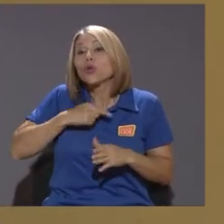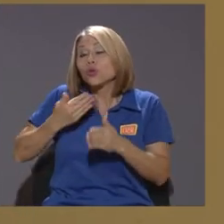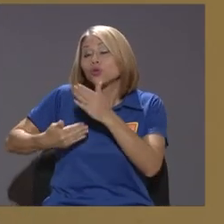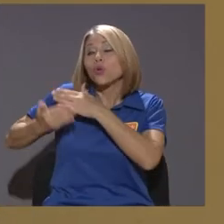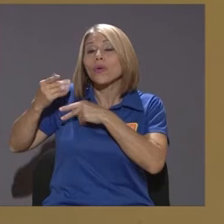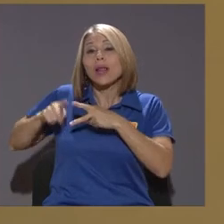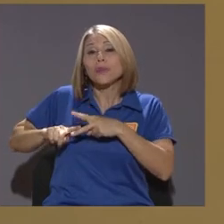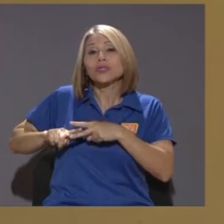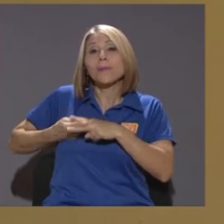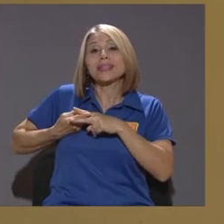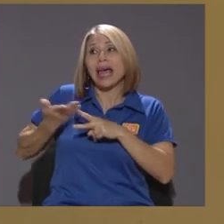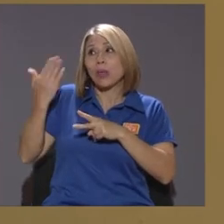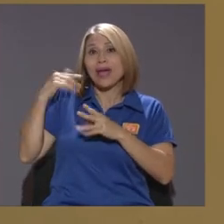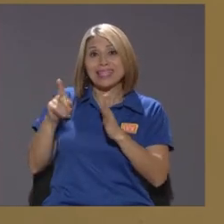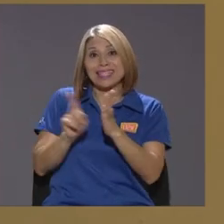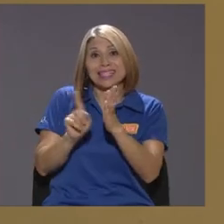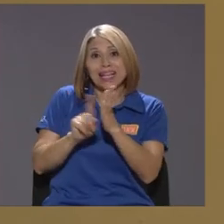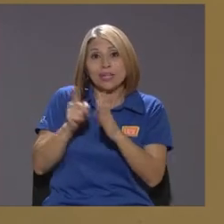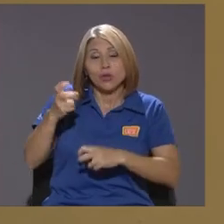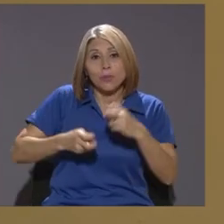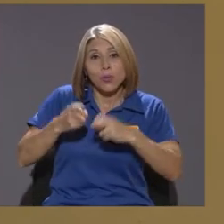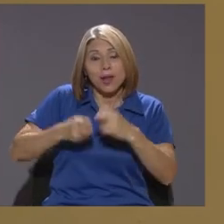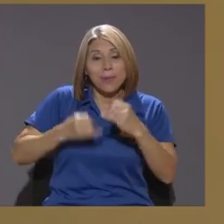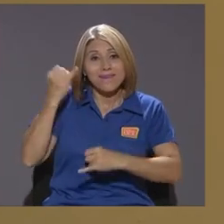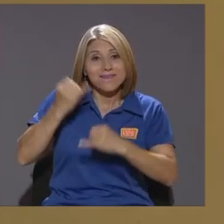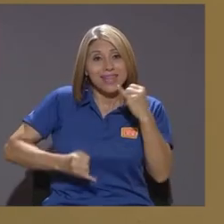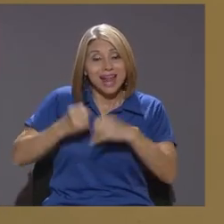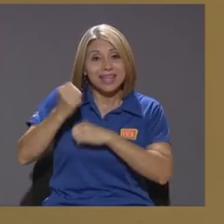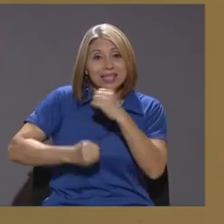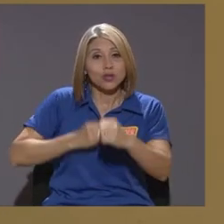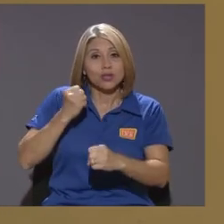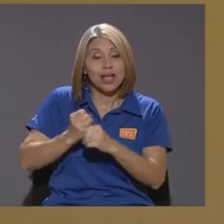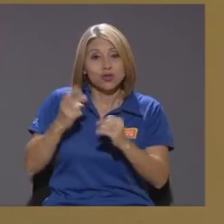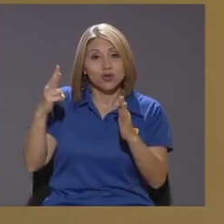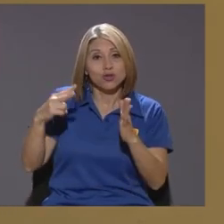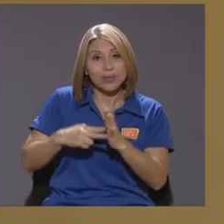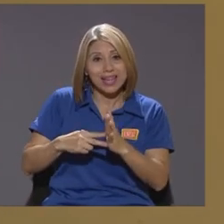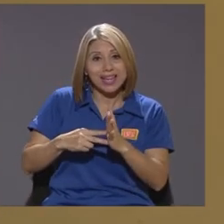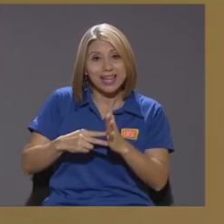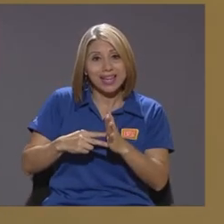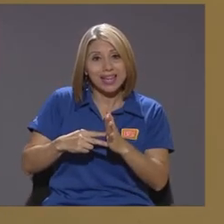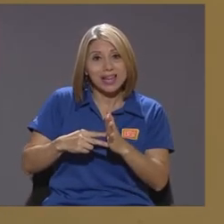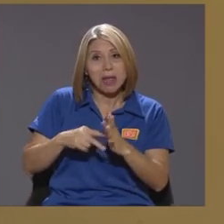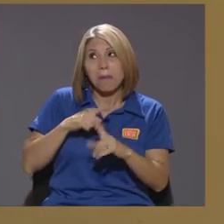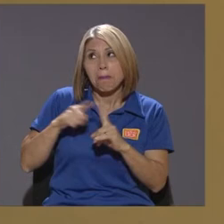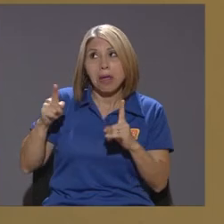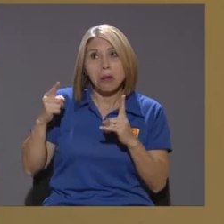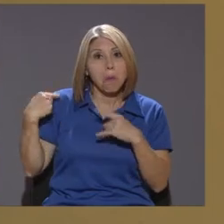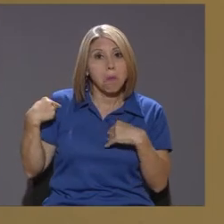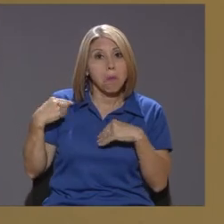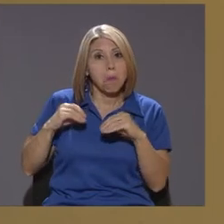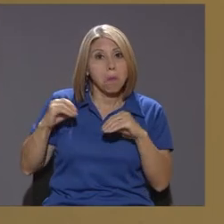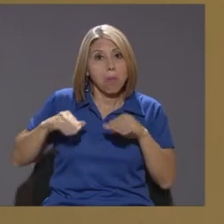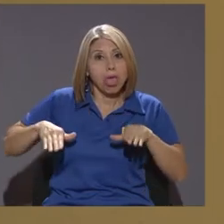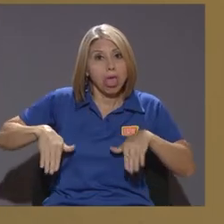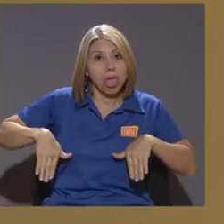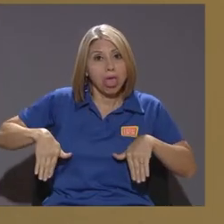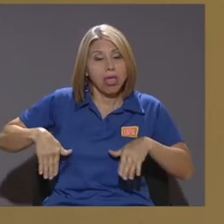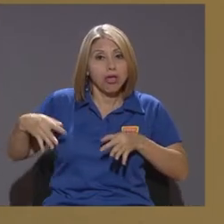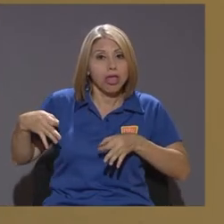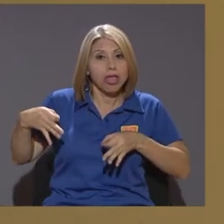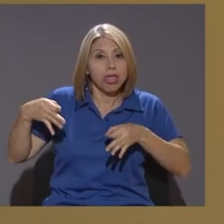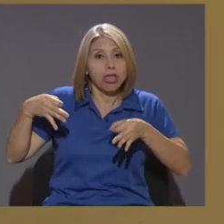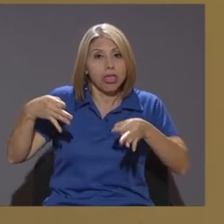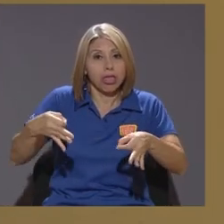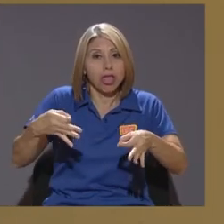alertó todo este problema hacia finales de la década del 2000 bueno no lo hicimos pero aún podemos iniciar con